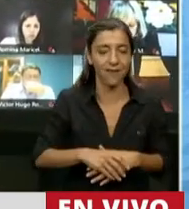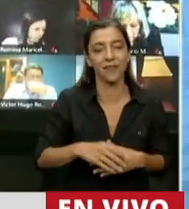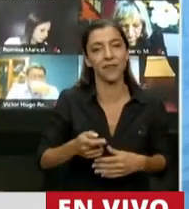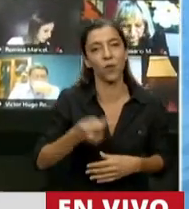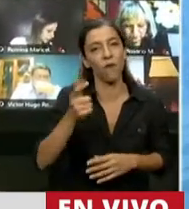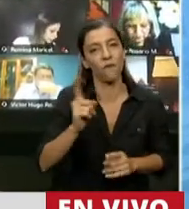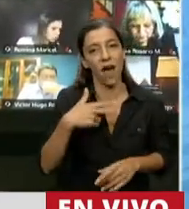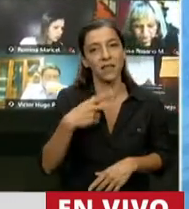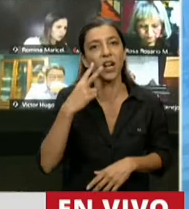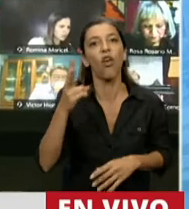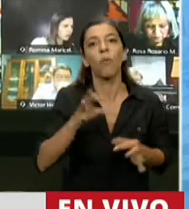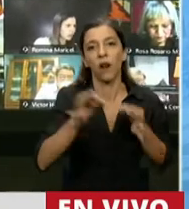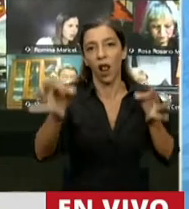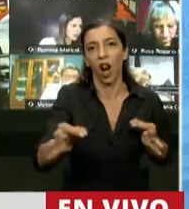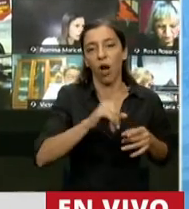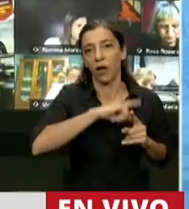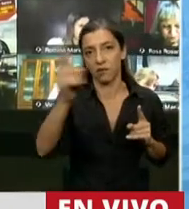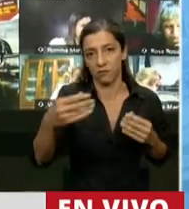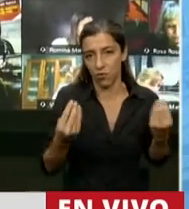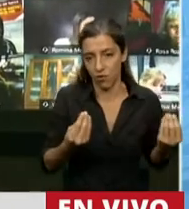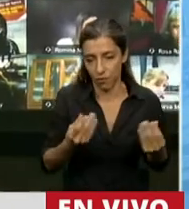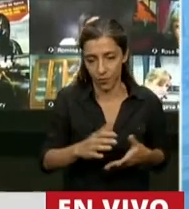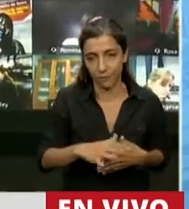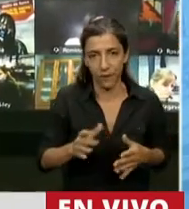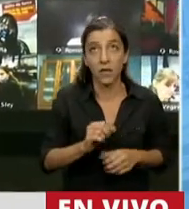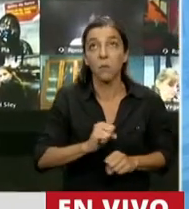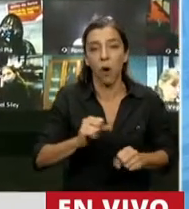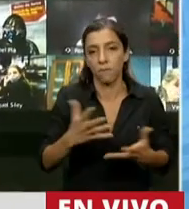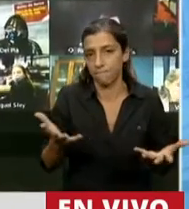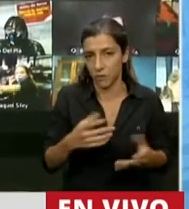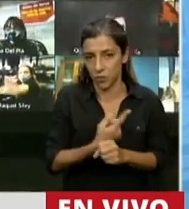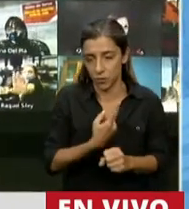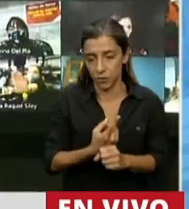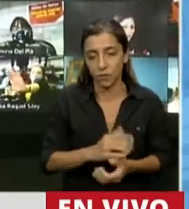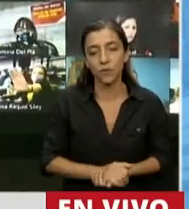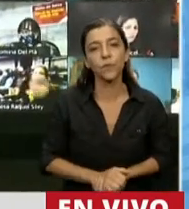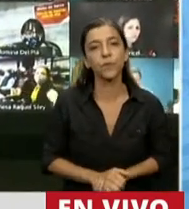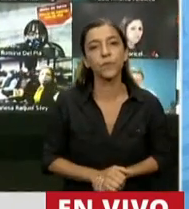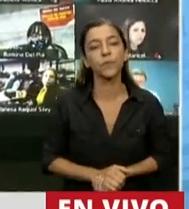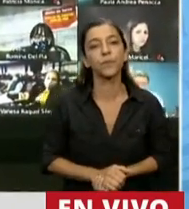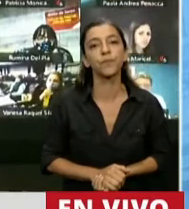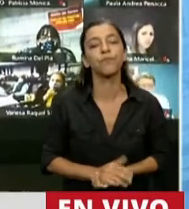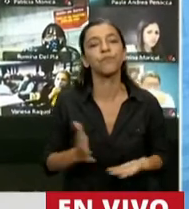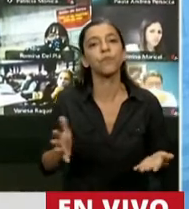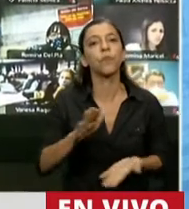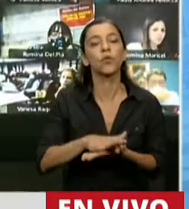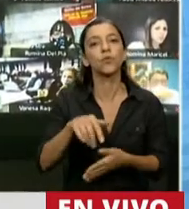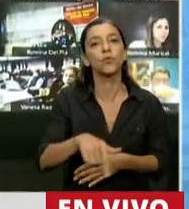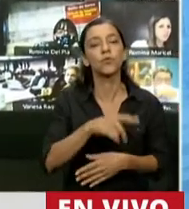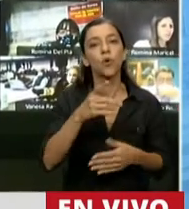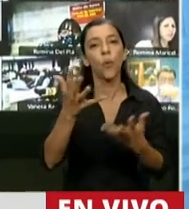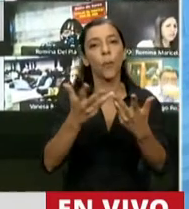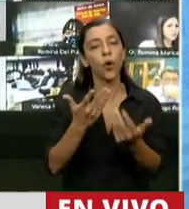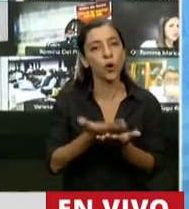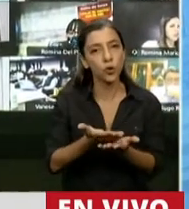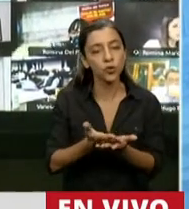kilómetros de un momento para otro. Dicho esto, estamos tratando un proyecto de ley que